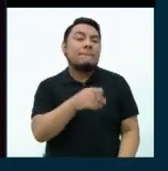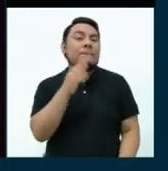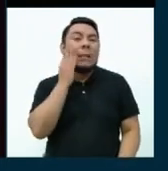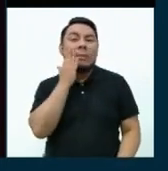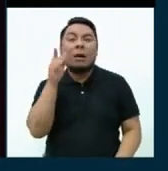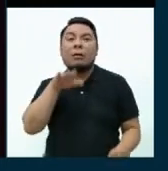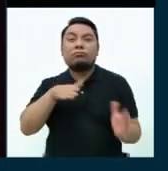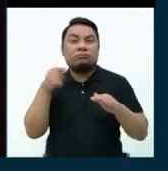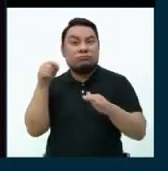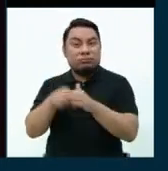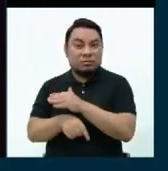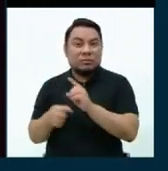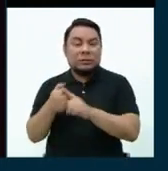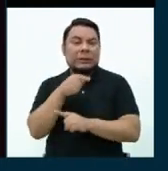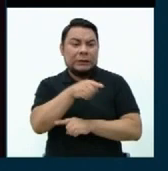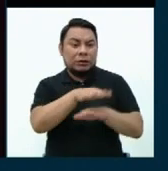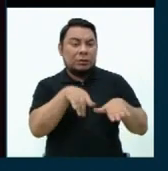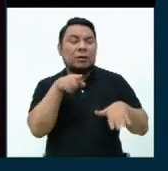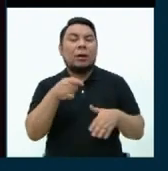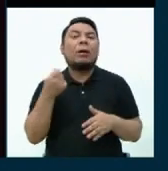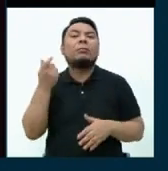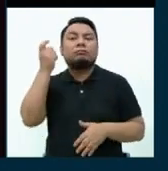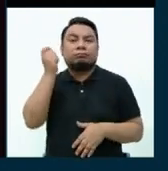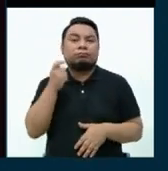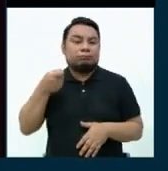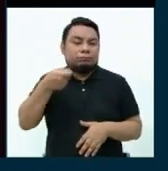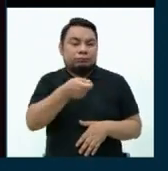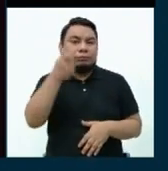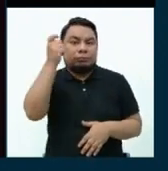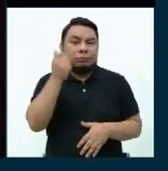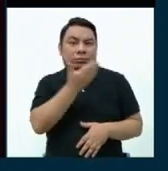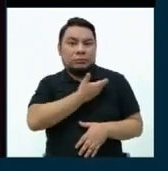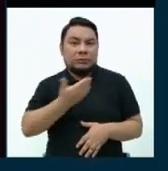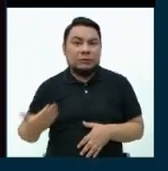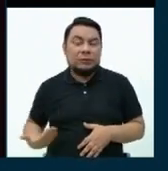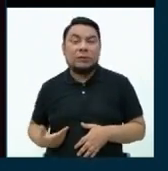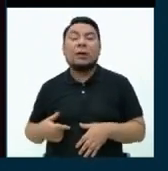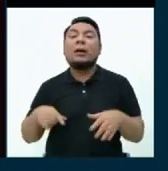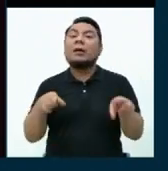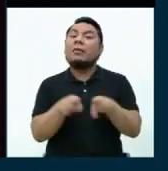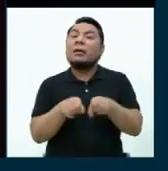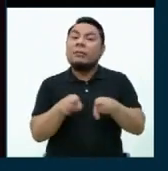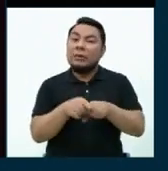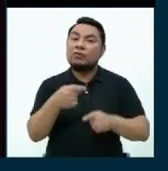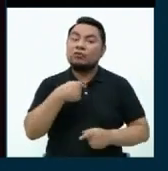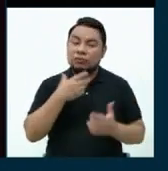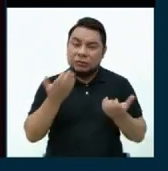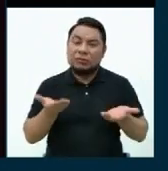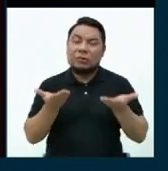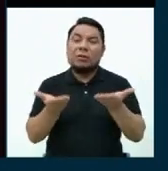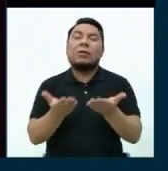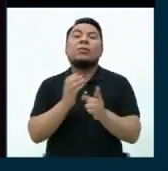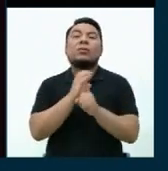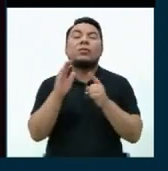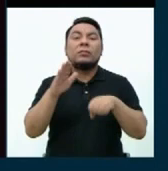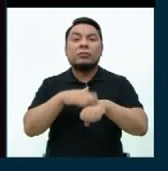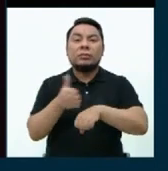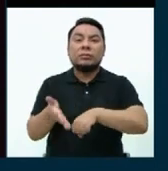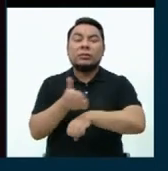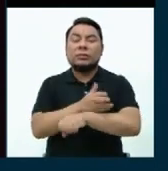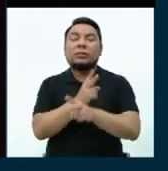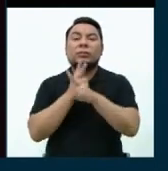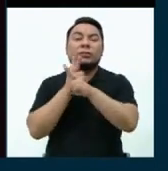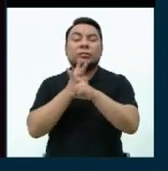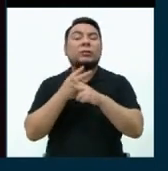atención de salud mental por parte del Estado. También propongo una cultura de promoción y prevención de la salud mental